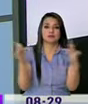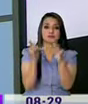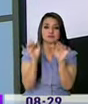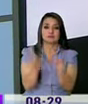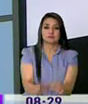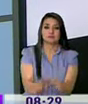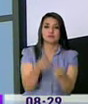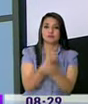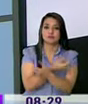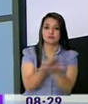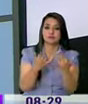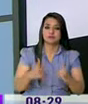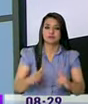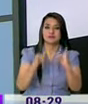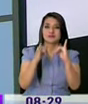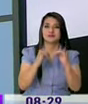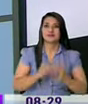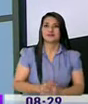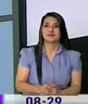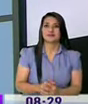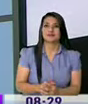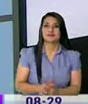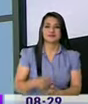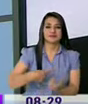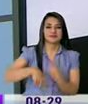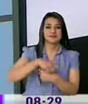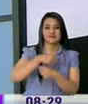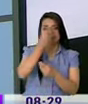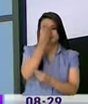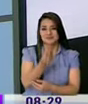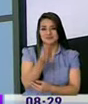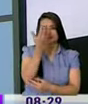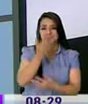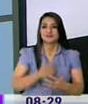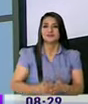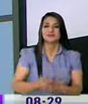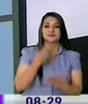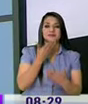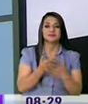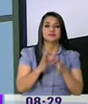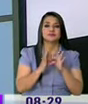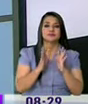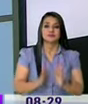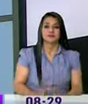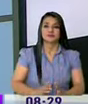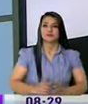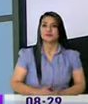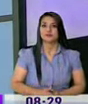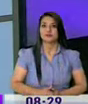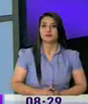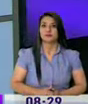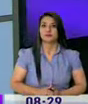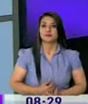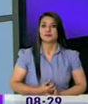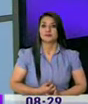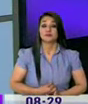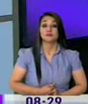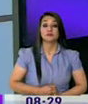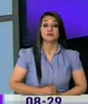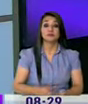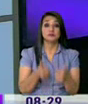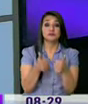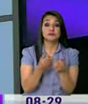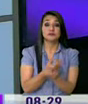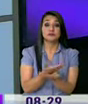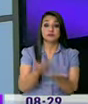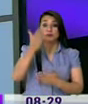Ustedes continúan con más información en el estudio, Roberto. Gracias a Sofía Vintimilla, válida la información. Ya